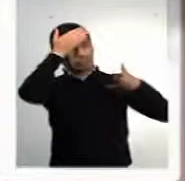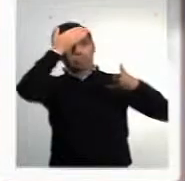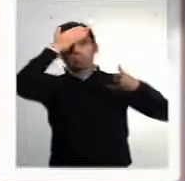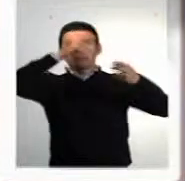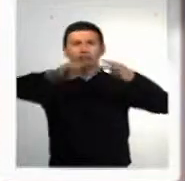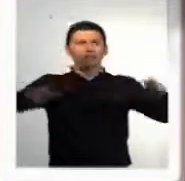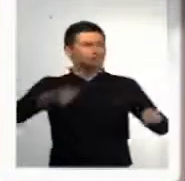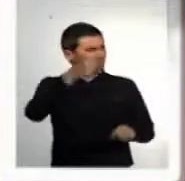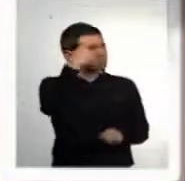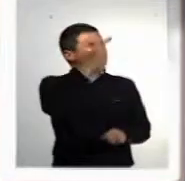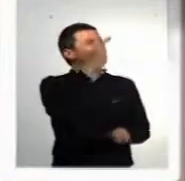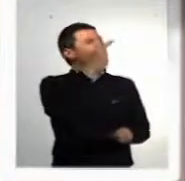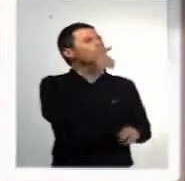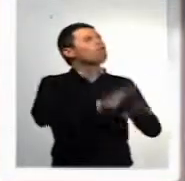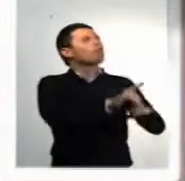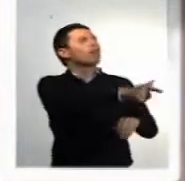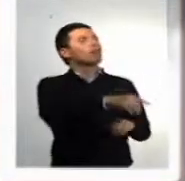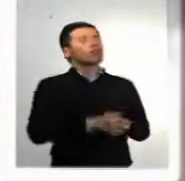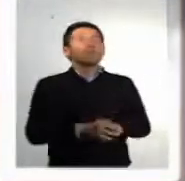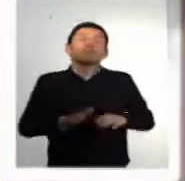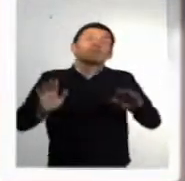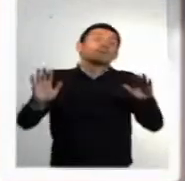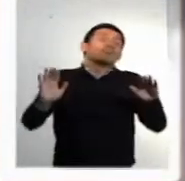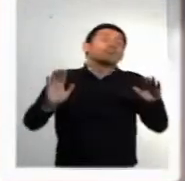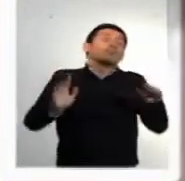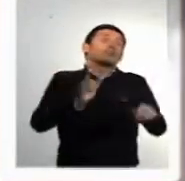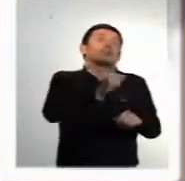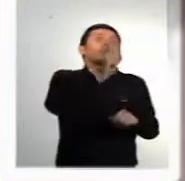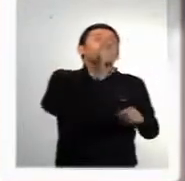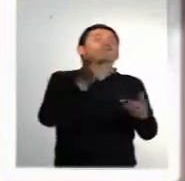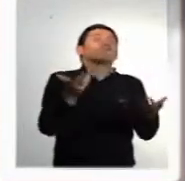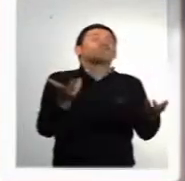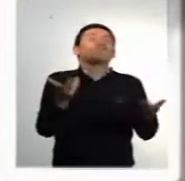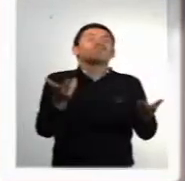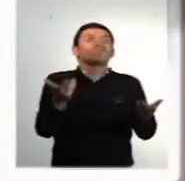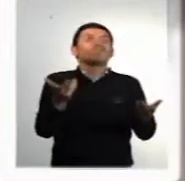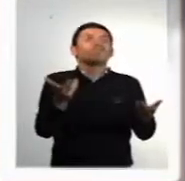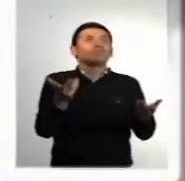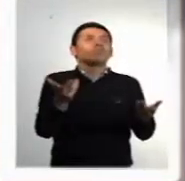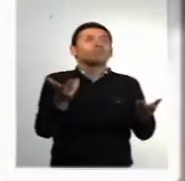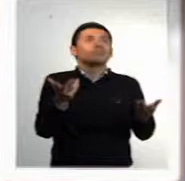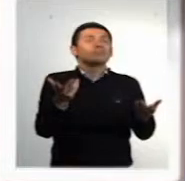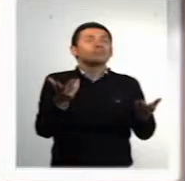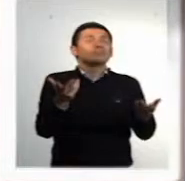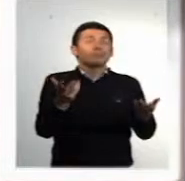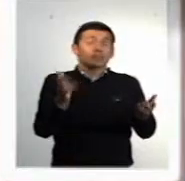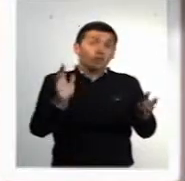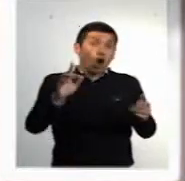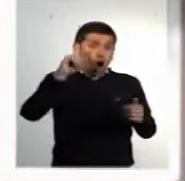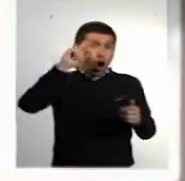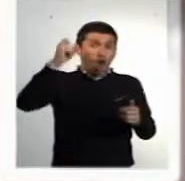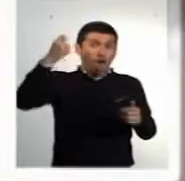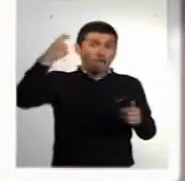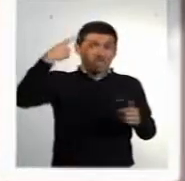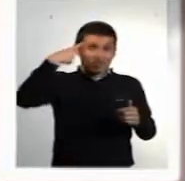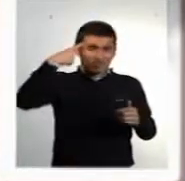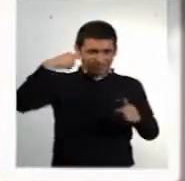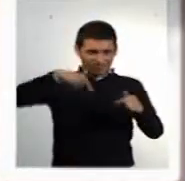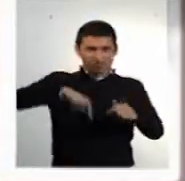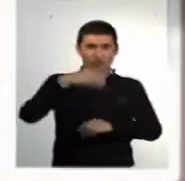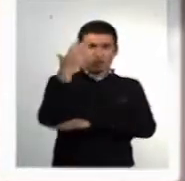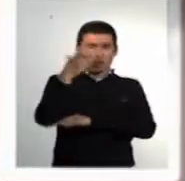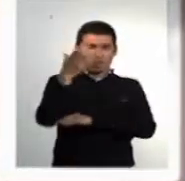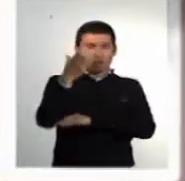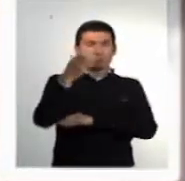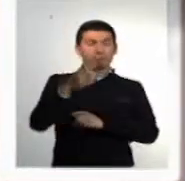contraria. ¿A qué se debe eso? Bueno, eso se debe Jorge a que digamos que para los gobiernos de